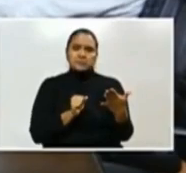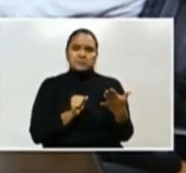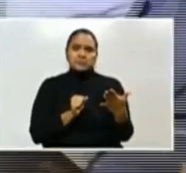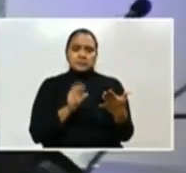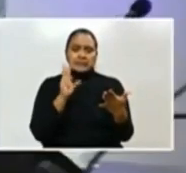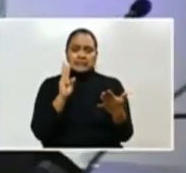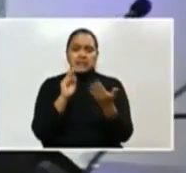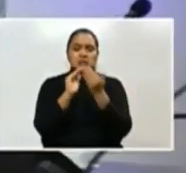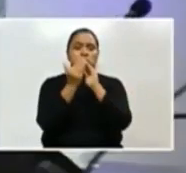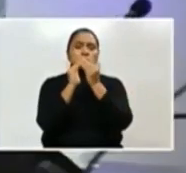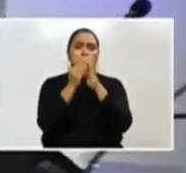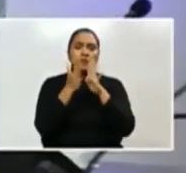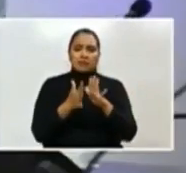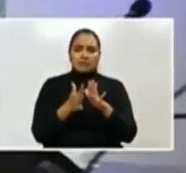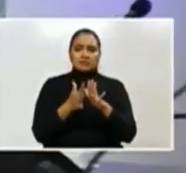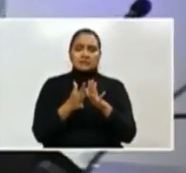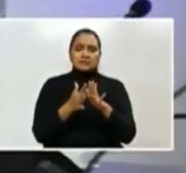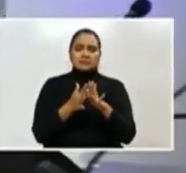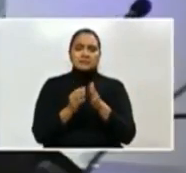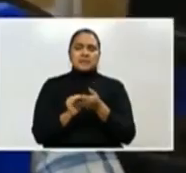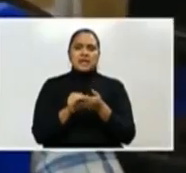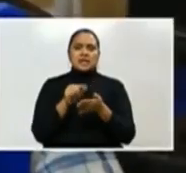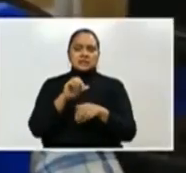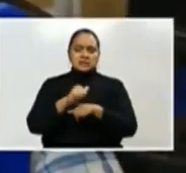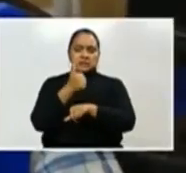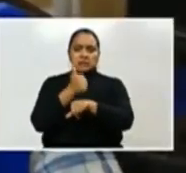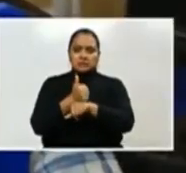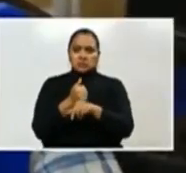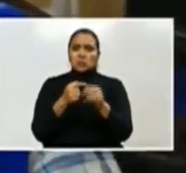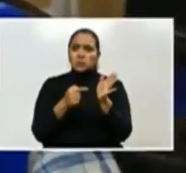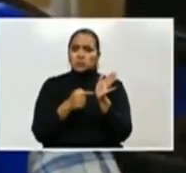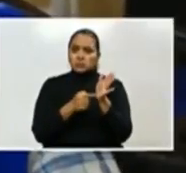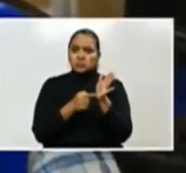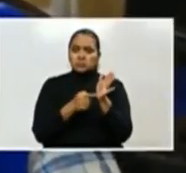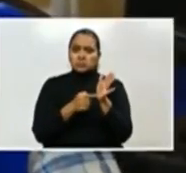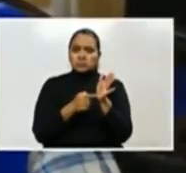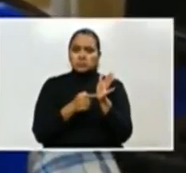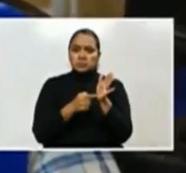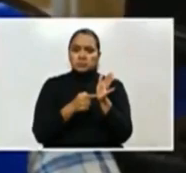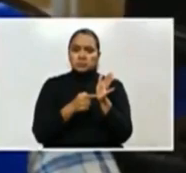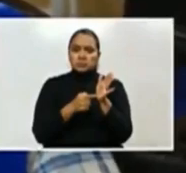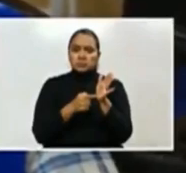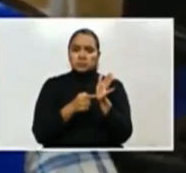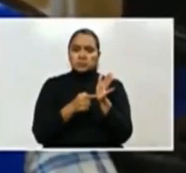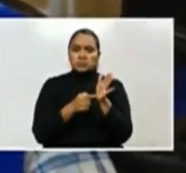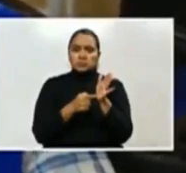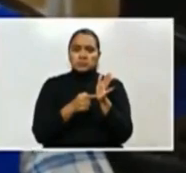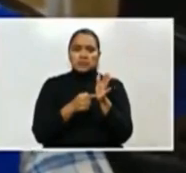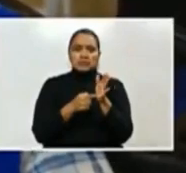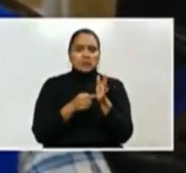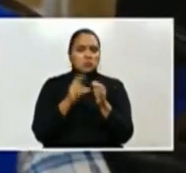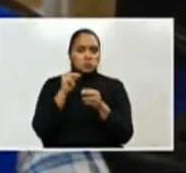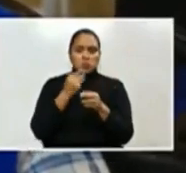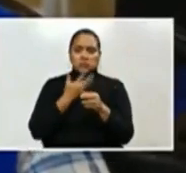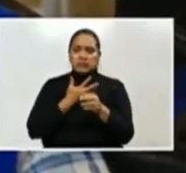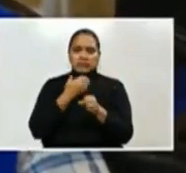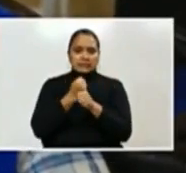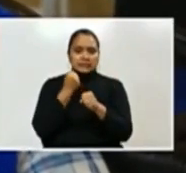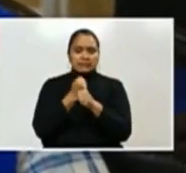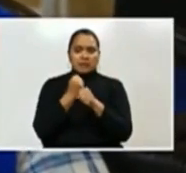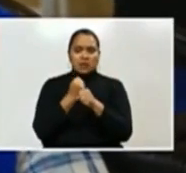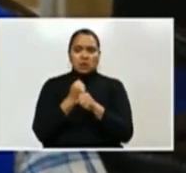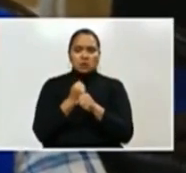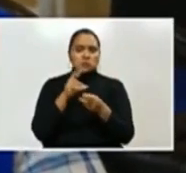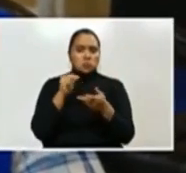seis ciudades que se están atendiendo, se definió de acuerdo también a lo que corresponde el empleo formal. ¿A quiénes nos referimos?